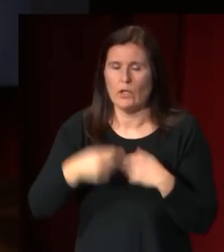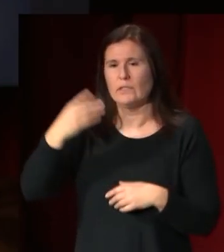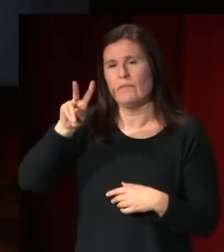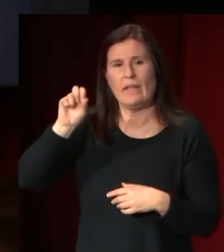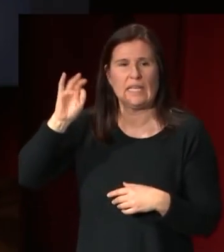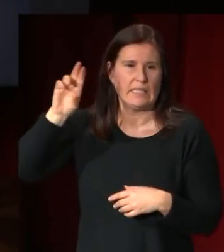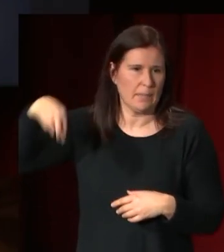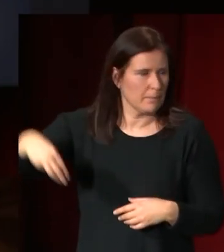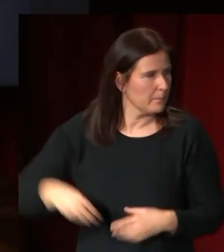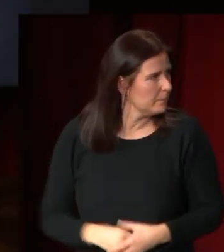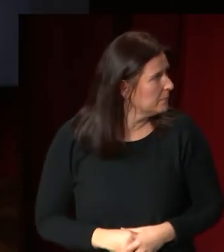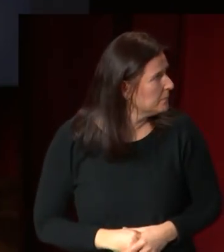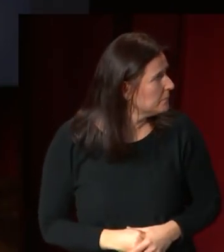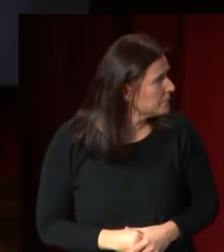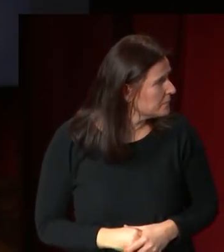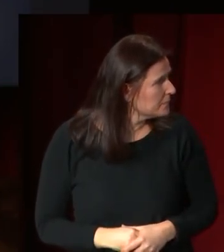Thorvaldsen